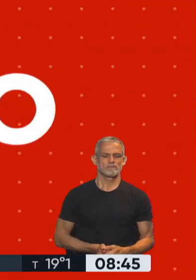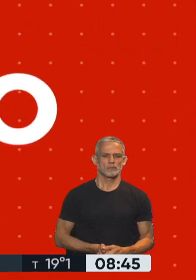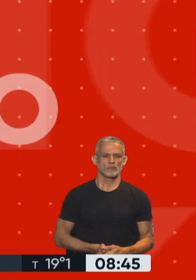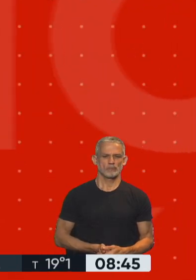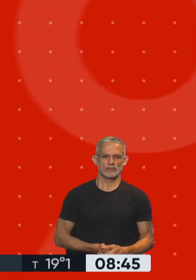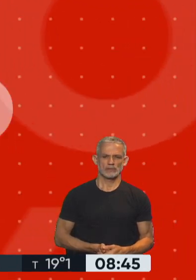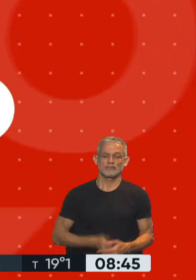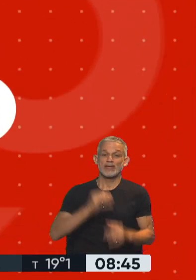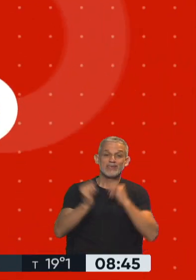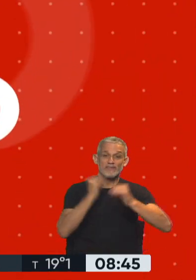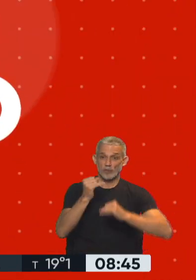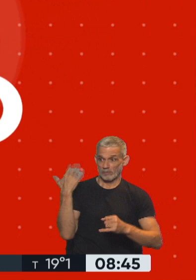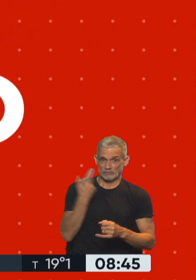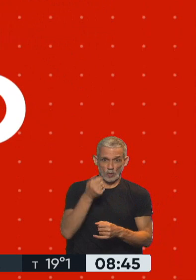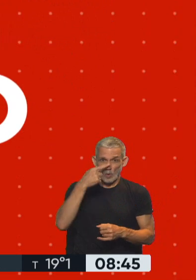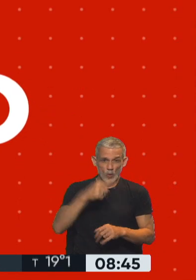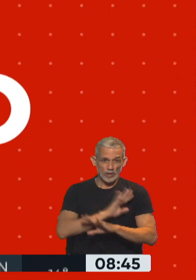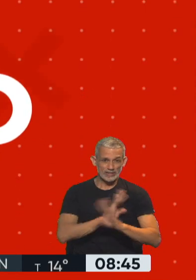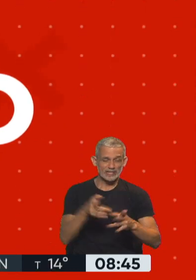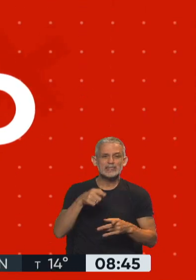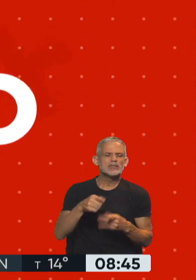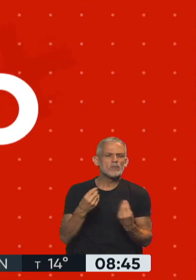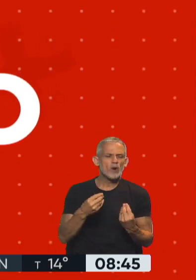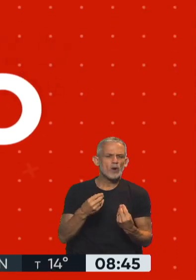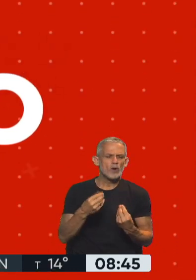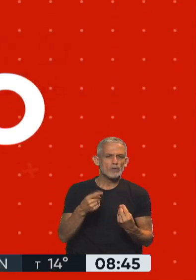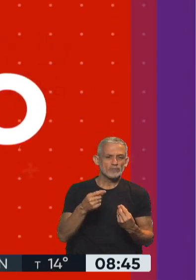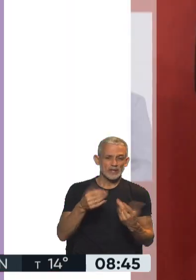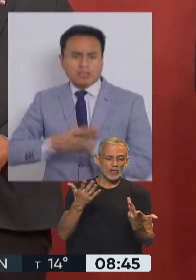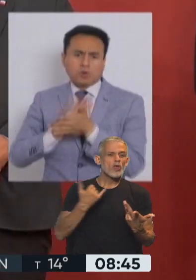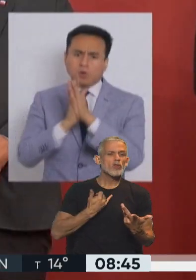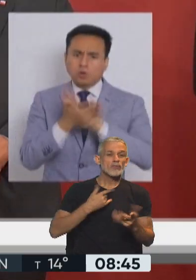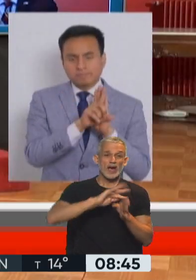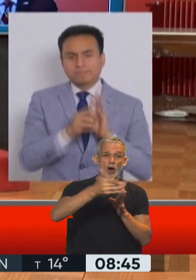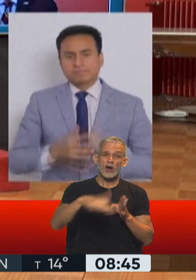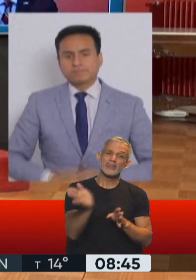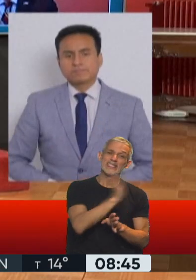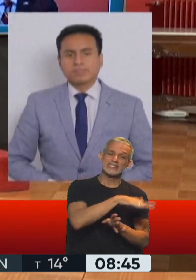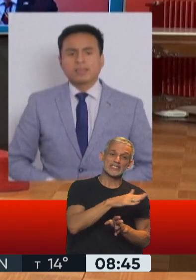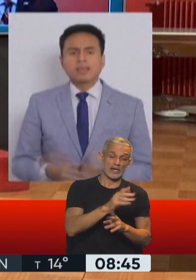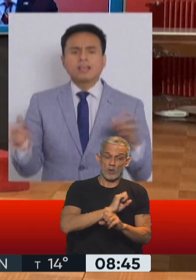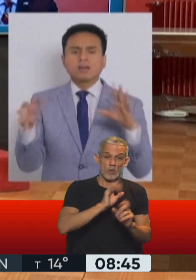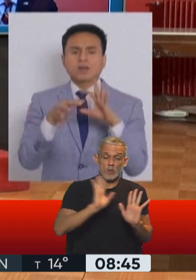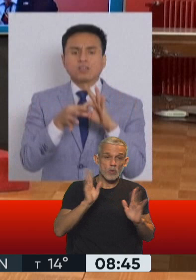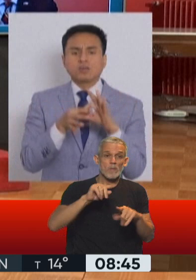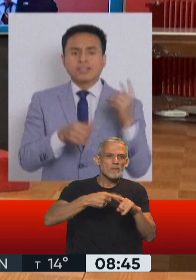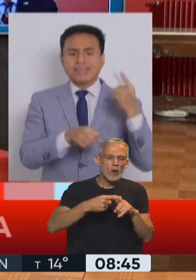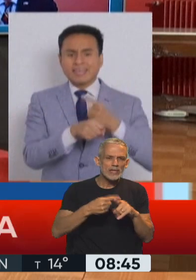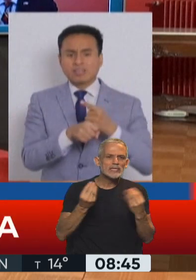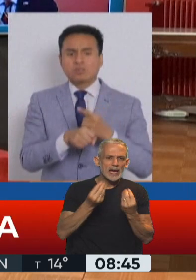La información de último momento nos lleva del otro lado de la cordillera con una bomba política